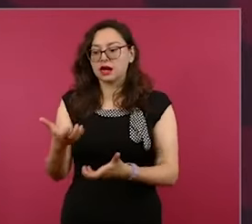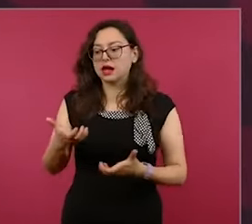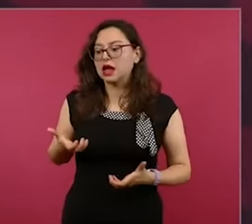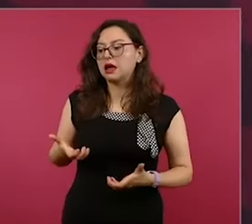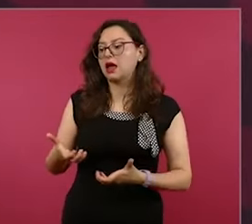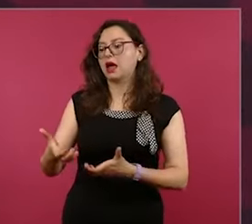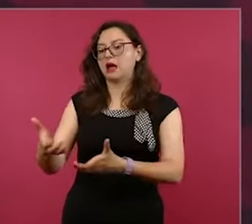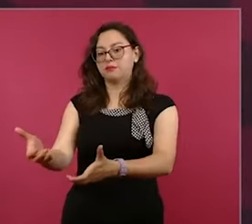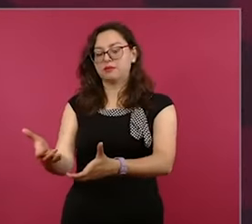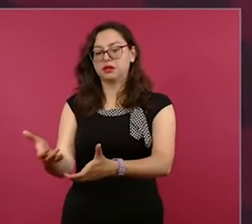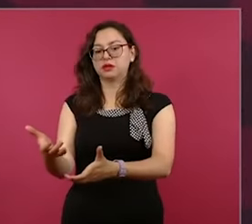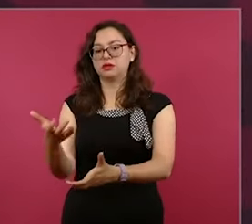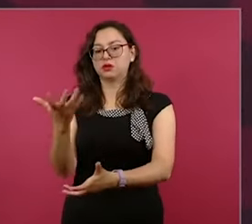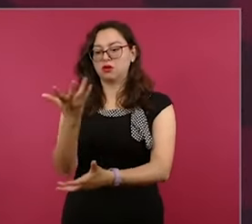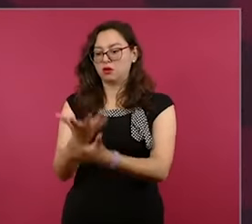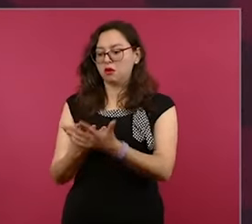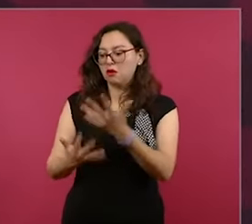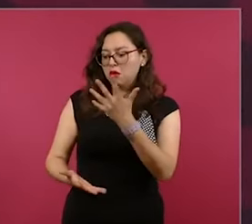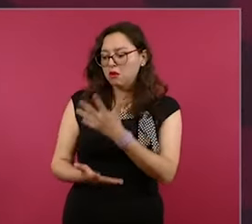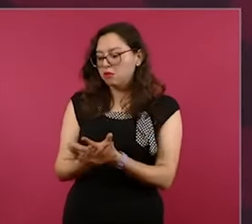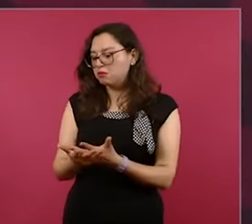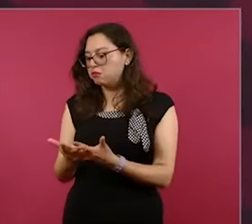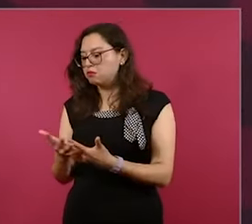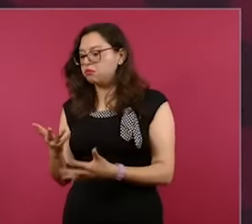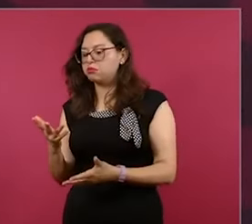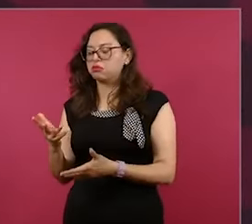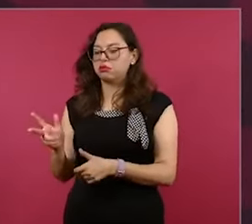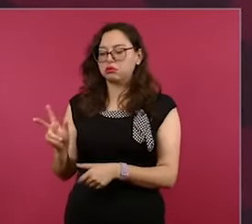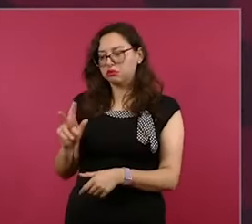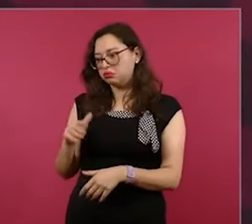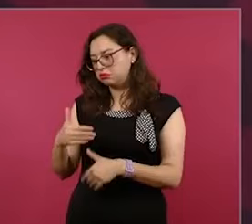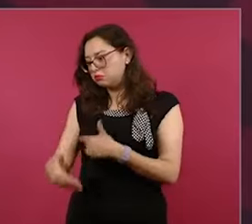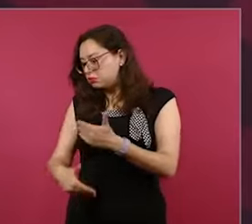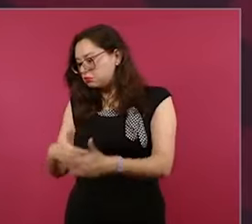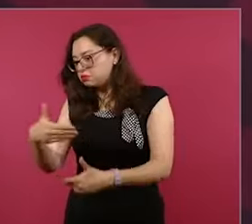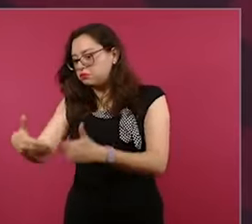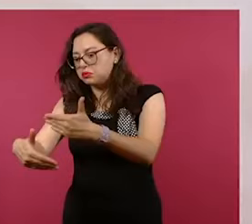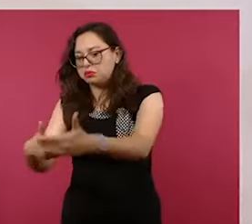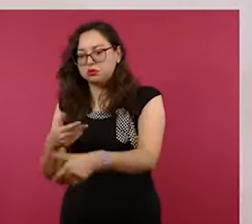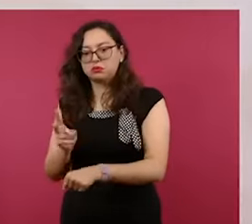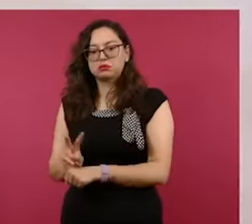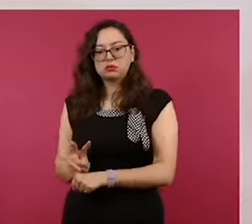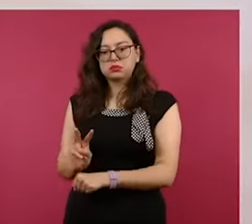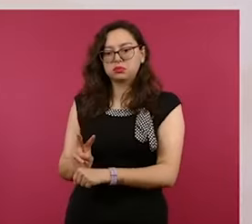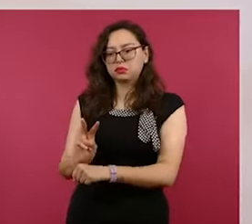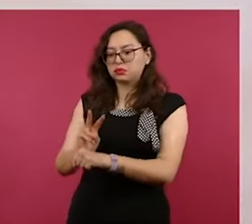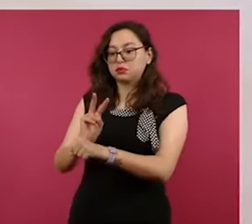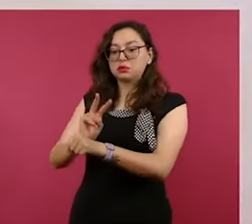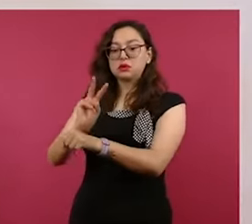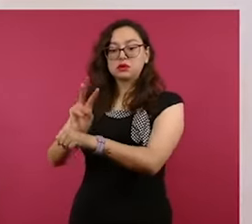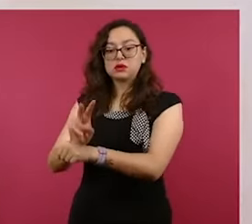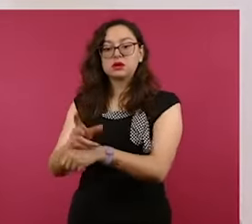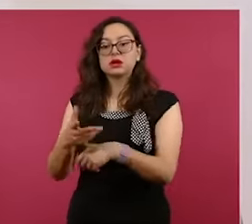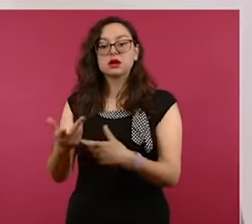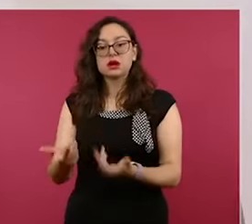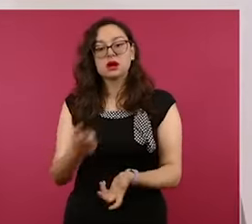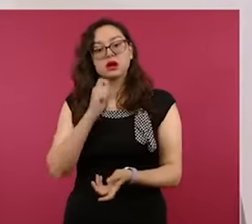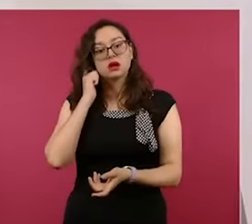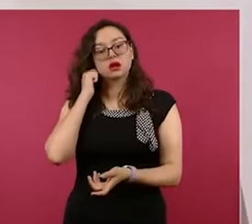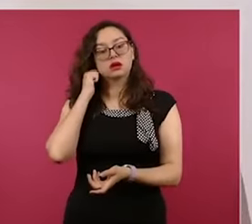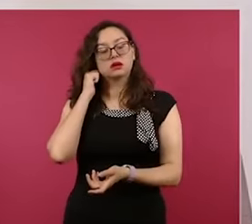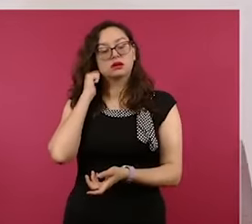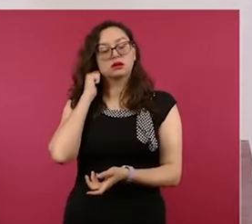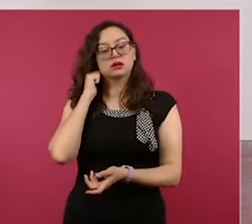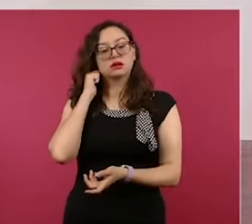de mano de obra, caminos rurales, a supervisar la carretera de